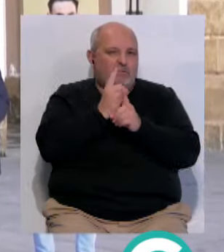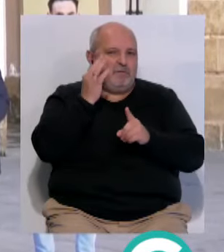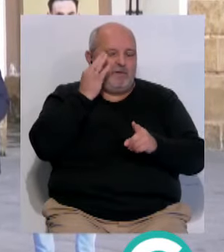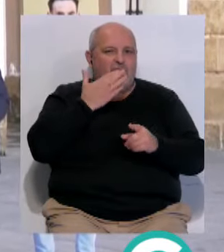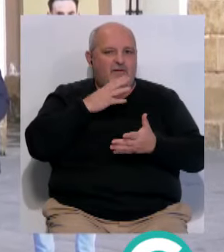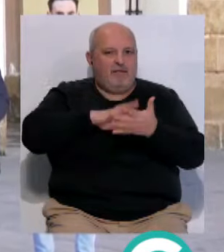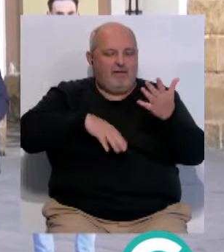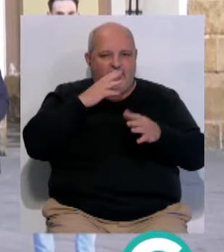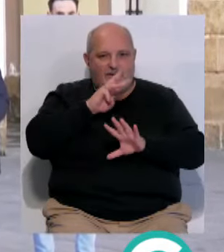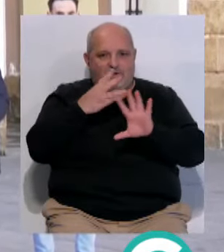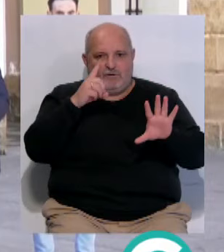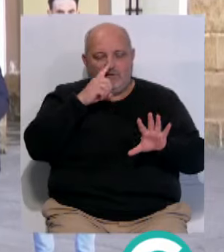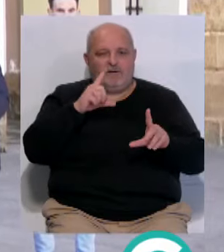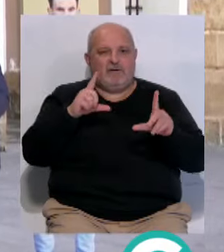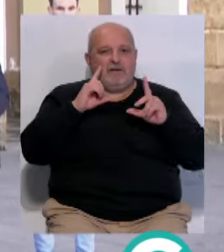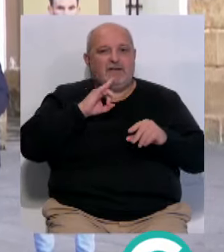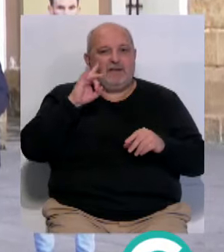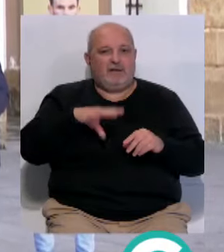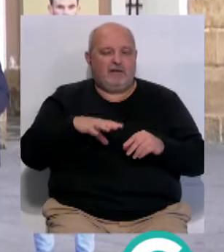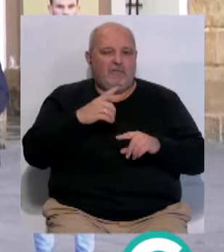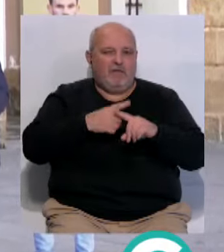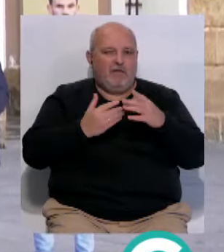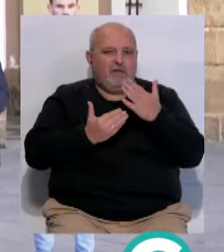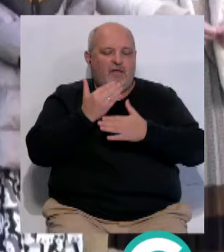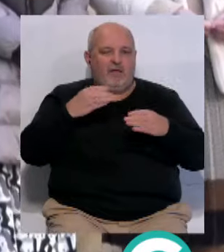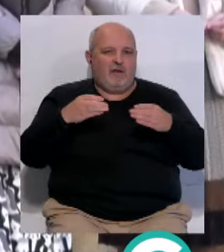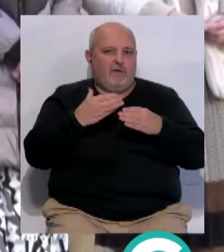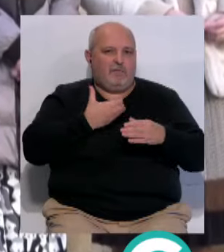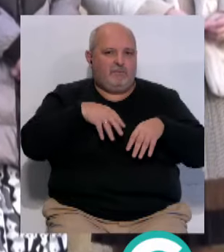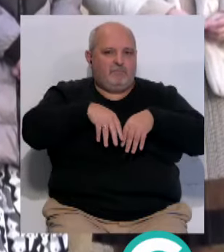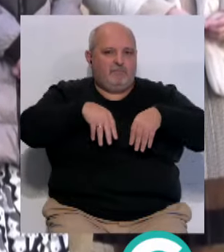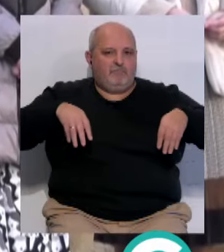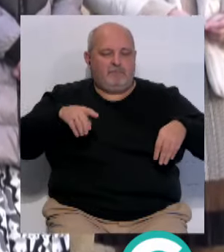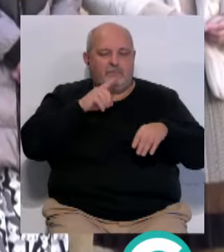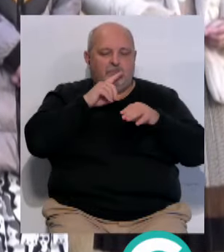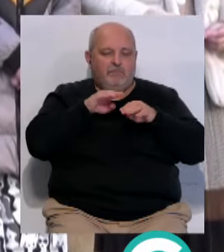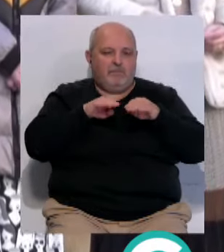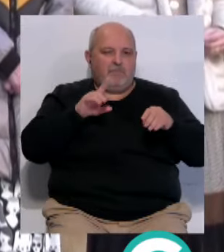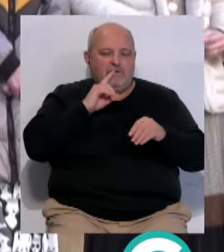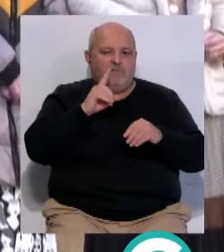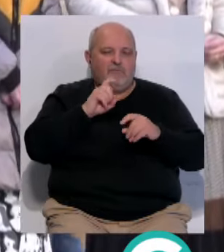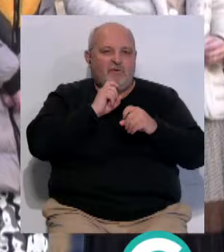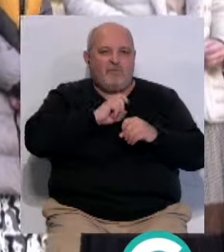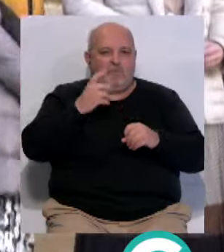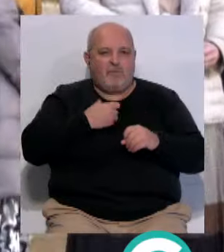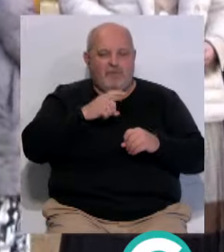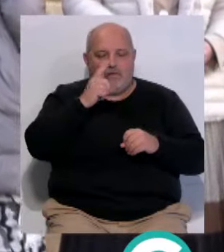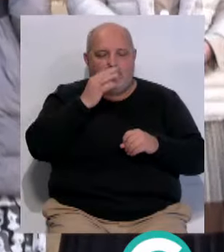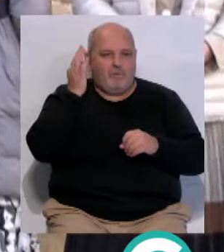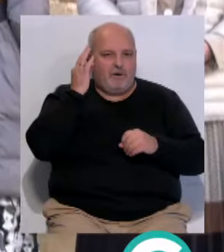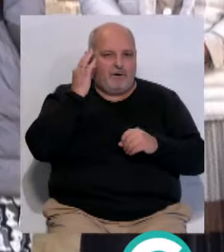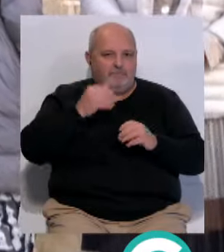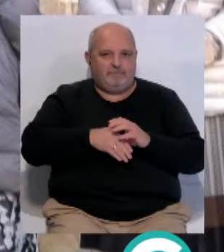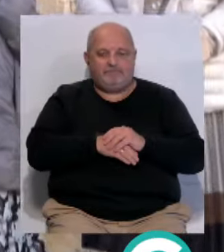mujer de 38 años... ...lo ha protagonizado a mediodía de hoy... ...la Corporación Municipal... ...convocada por la Fundación Municipal de la Mujer.